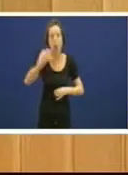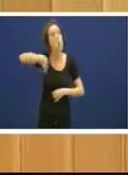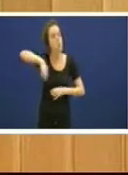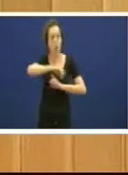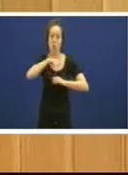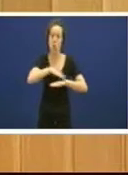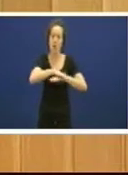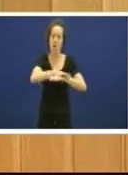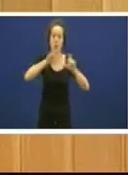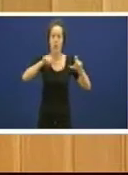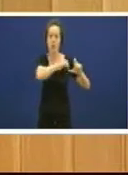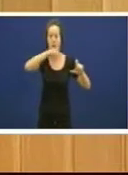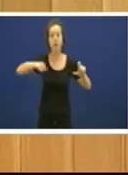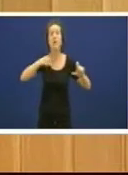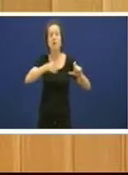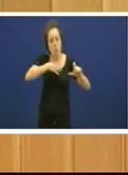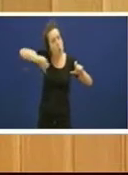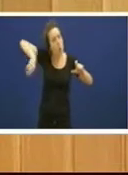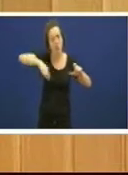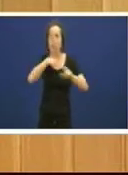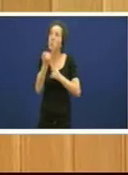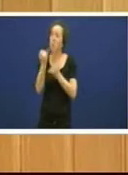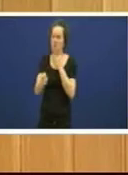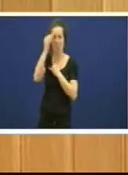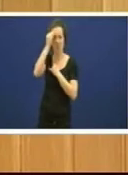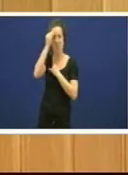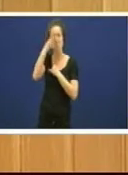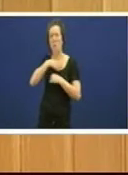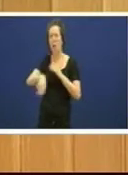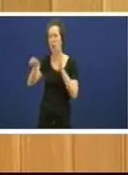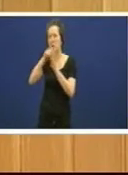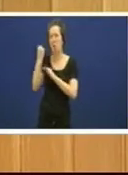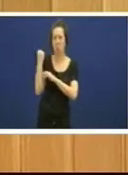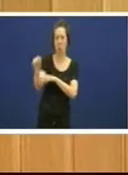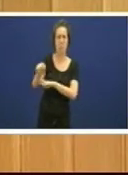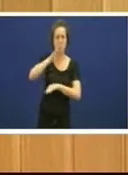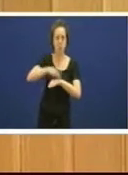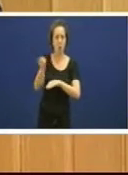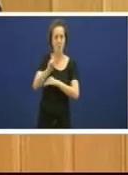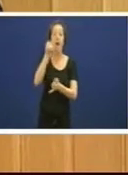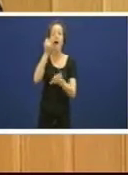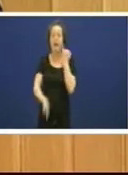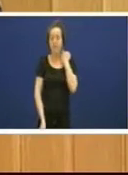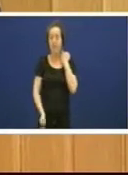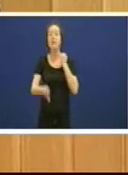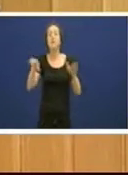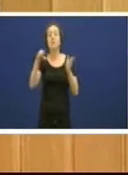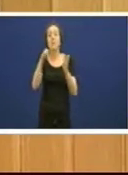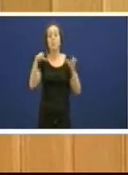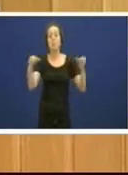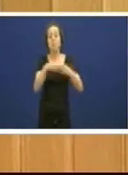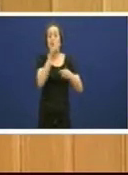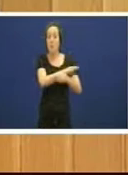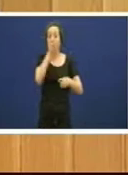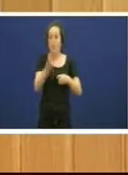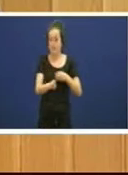ou que tomou en consideración a posibilidad de que isto fora inconstitucional e que evidentemente o Partido Popular o que leva decindo por eso non votou o decreto